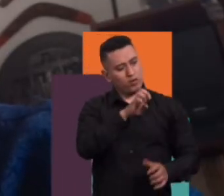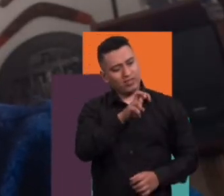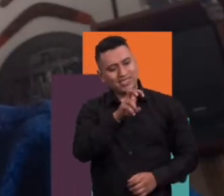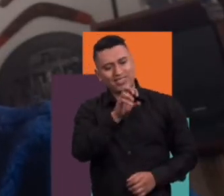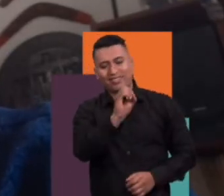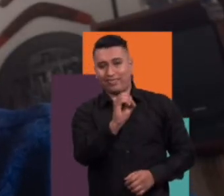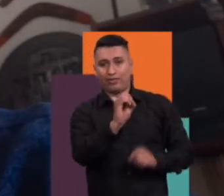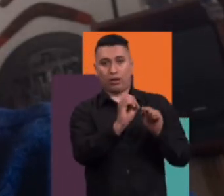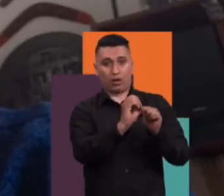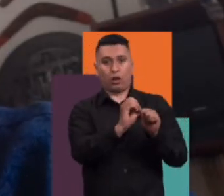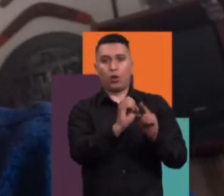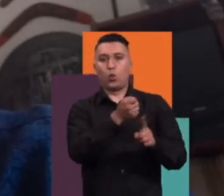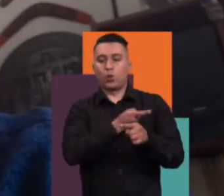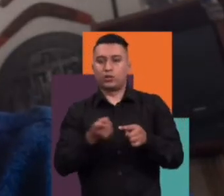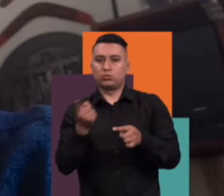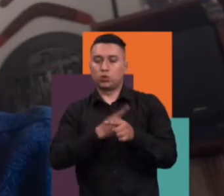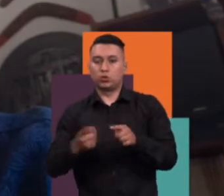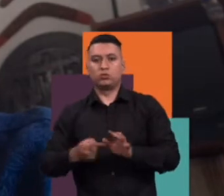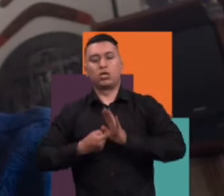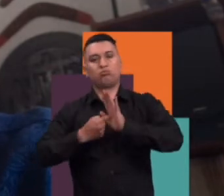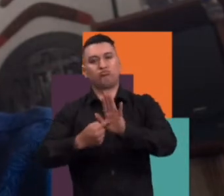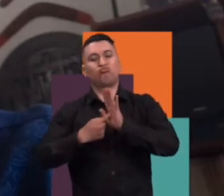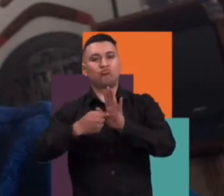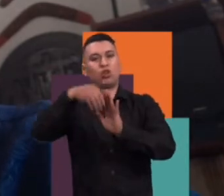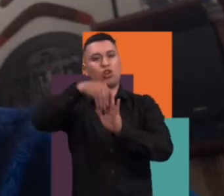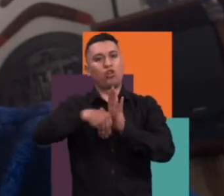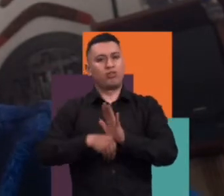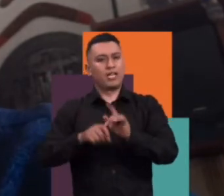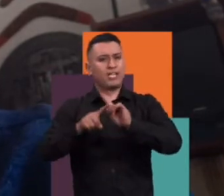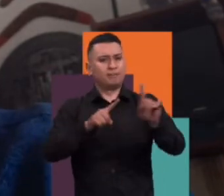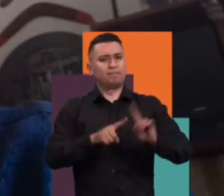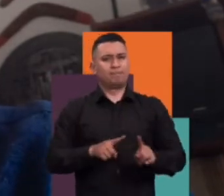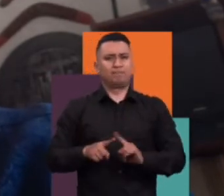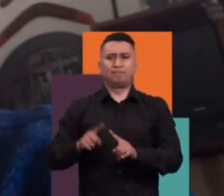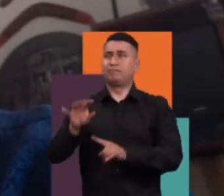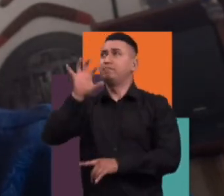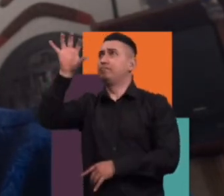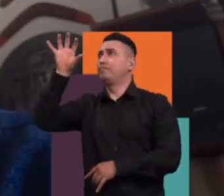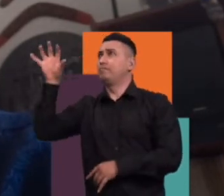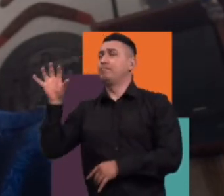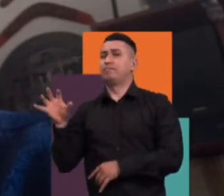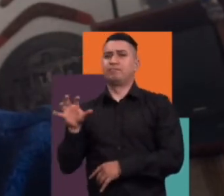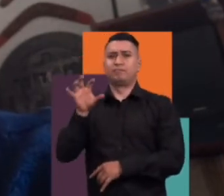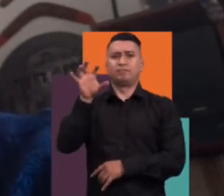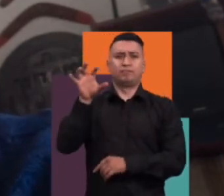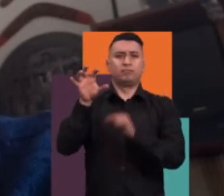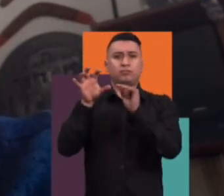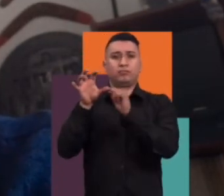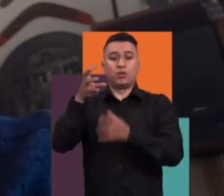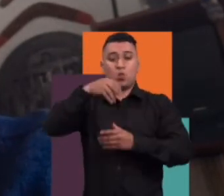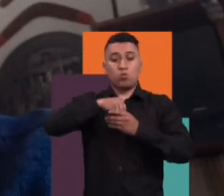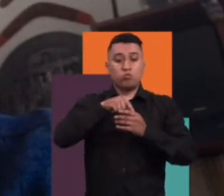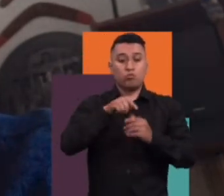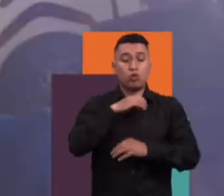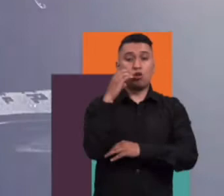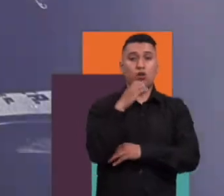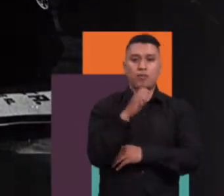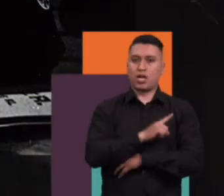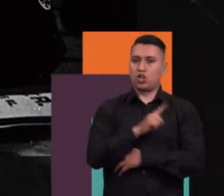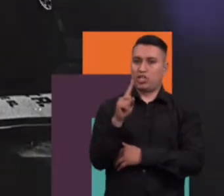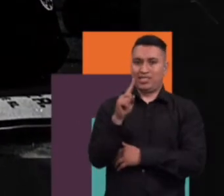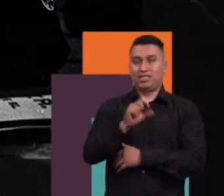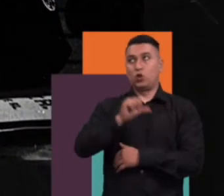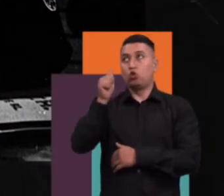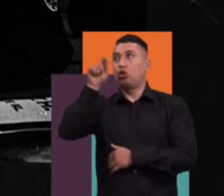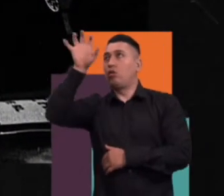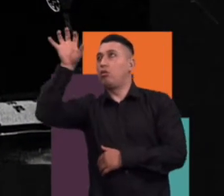y que semanalmente presentaba en sus contenidos otros destinos, ninguno que fuera dentro de nuestro territorio nacional. Y era